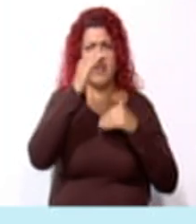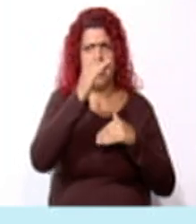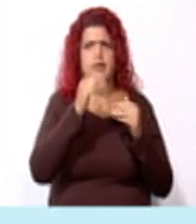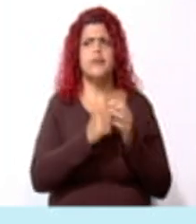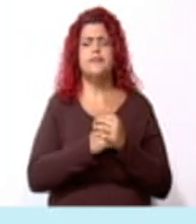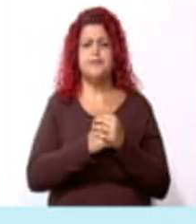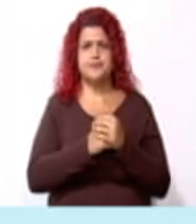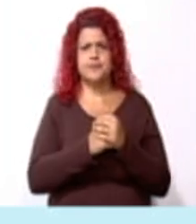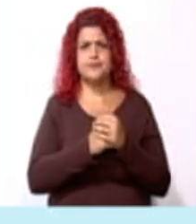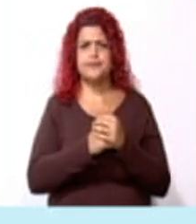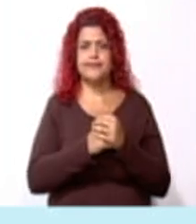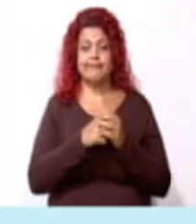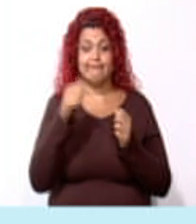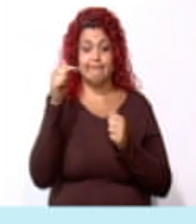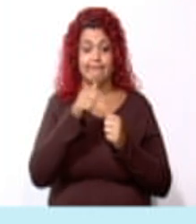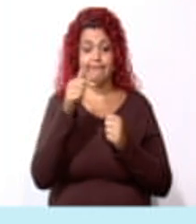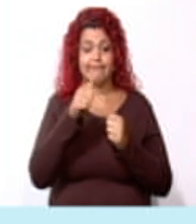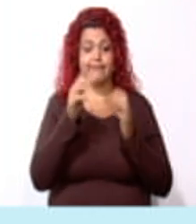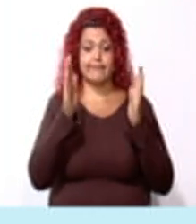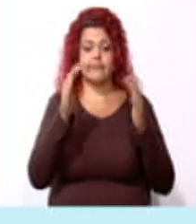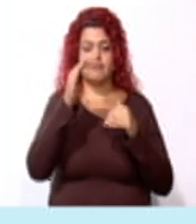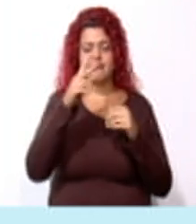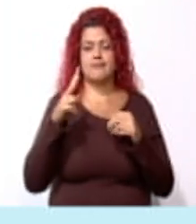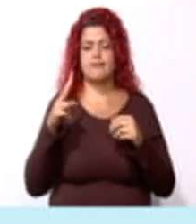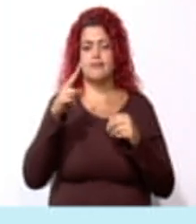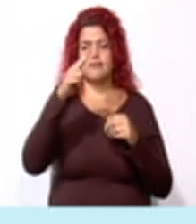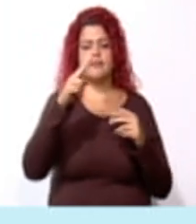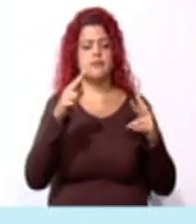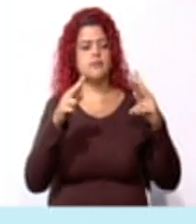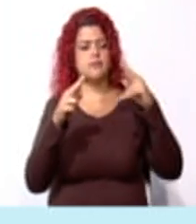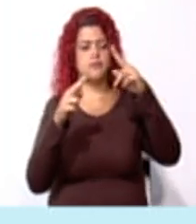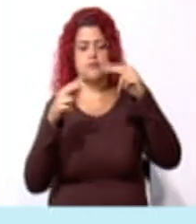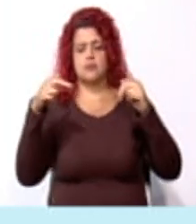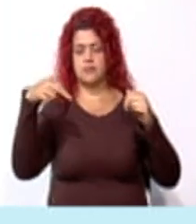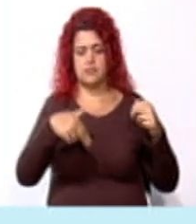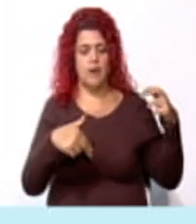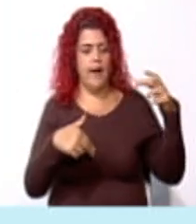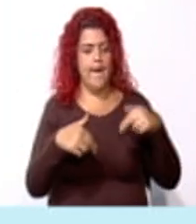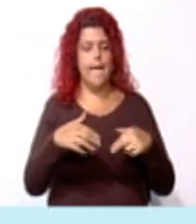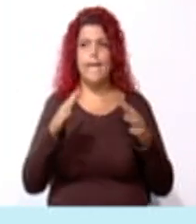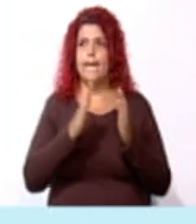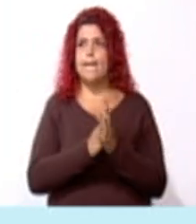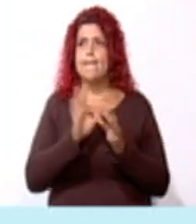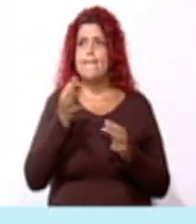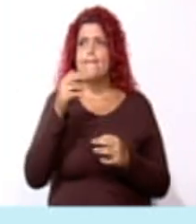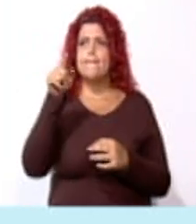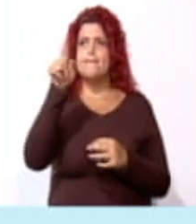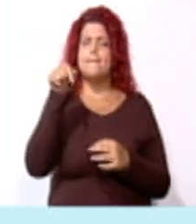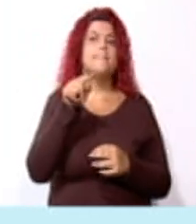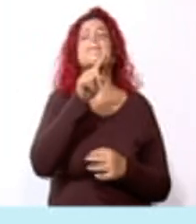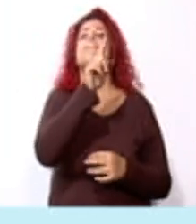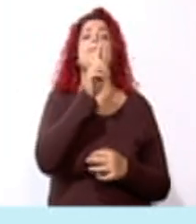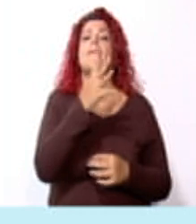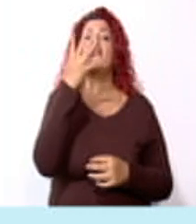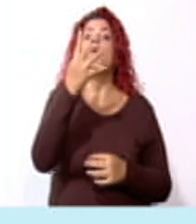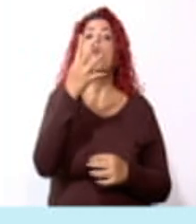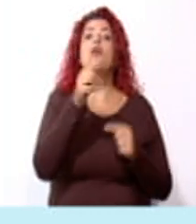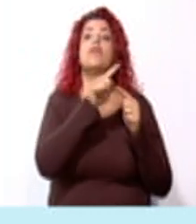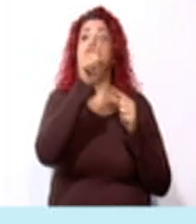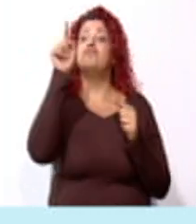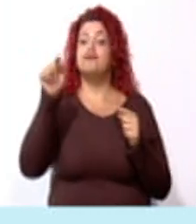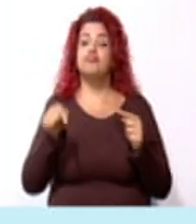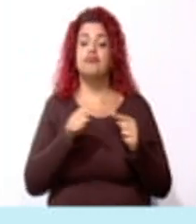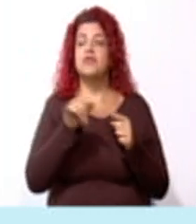en ese cuadrado se cortaron las esquinas en forma de triángulos. Y son cuatro triángulos iguales.